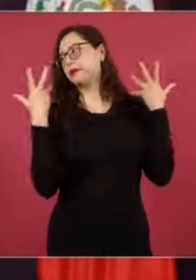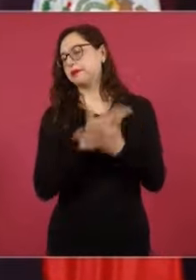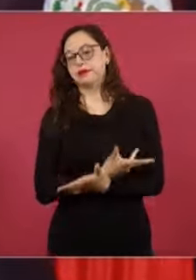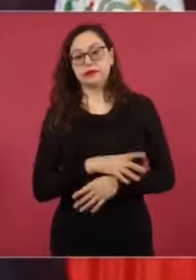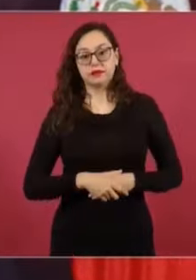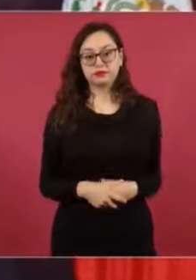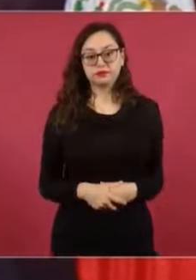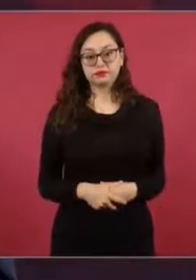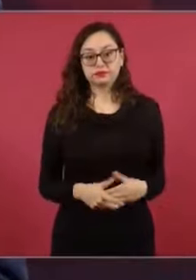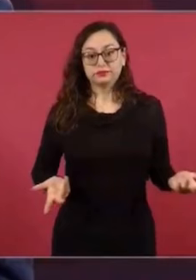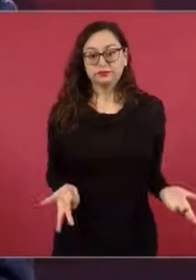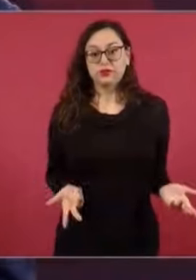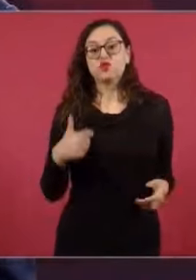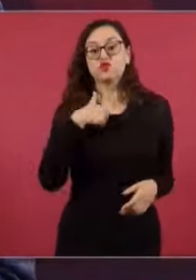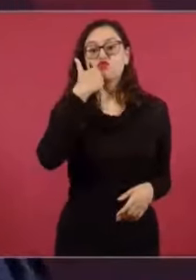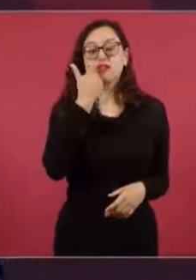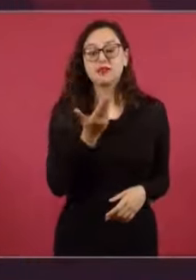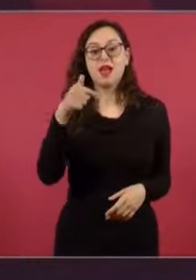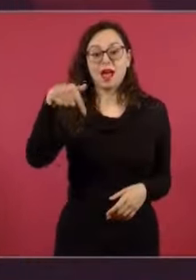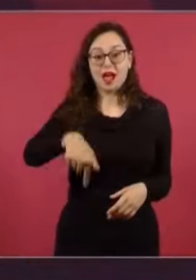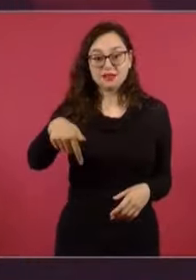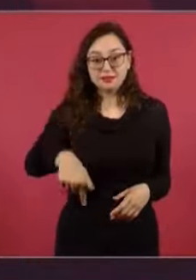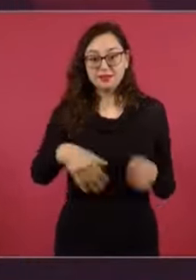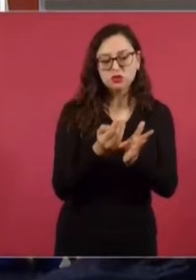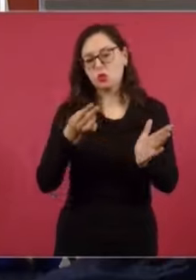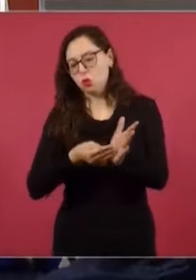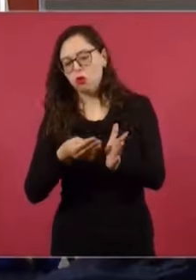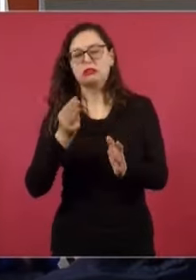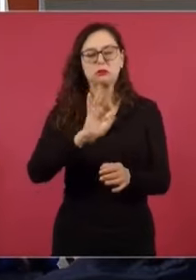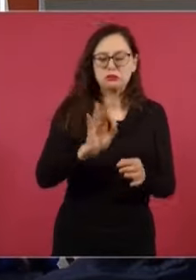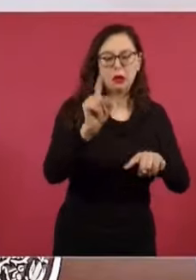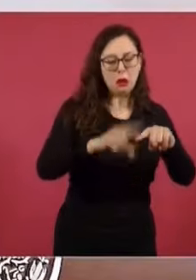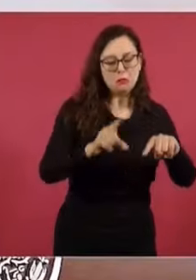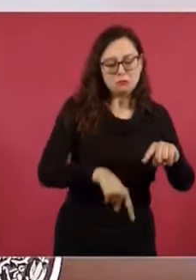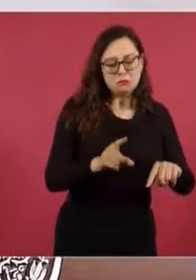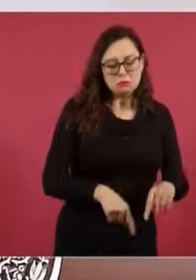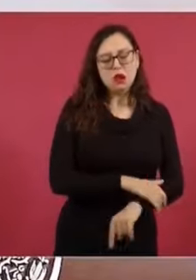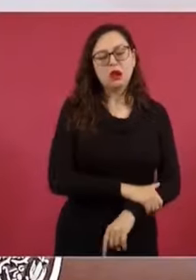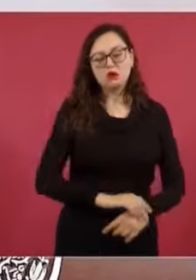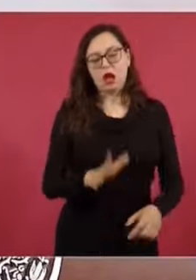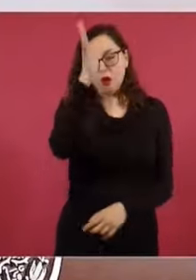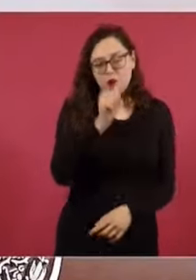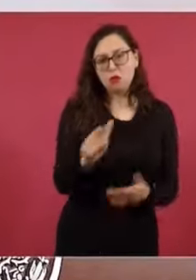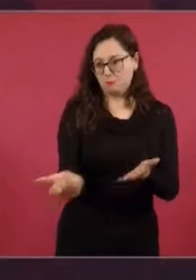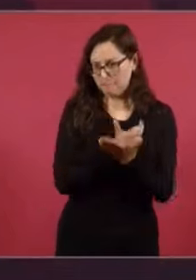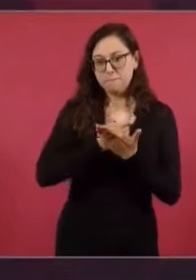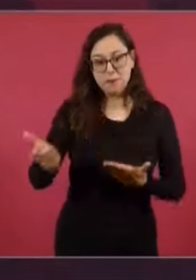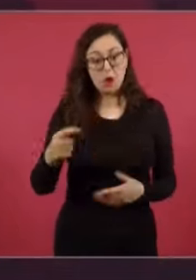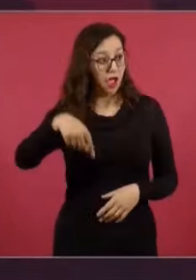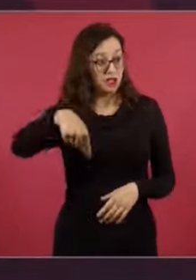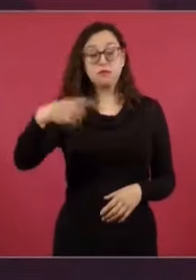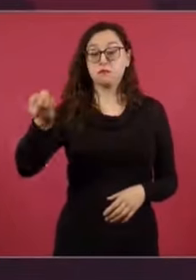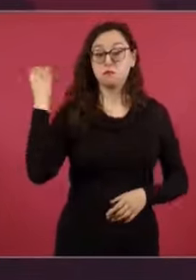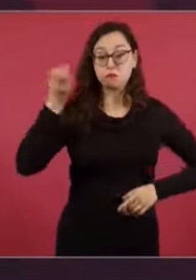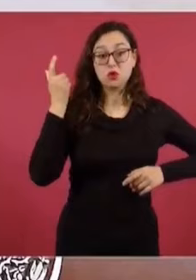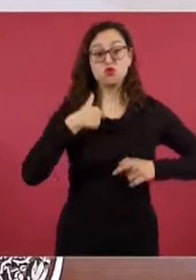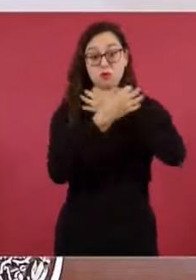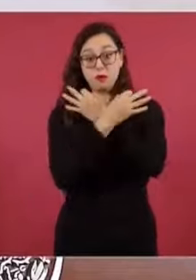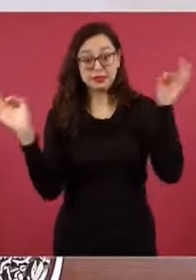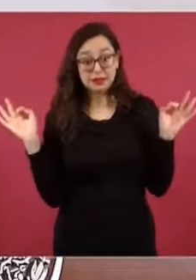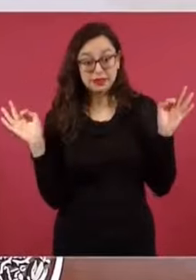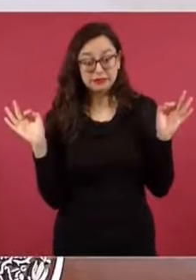yo iba aquí a decir, se llegó a este arreglo. Es más, se lo dije a él, aquí lo iba a decir, fue así,